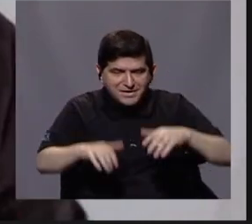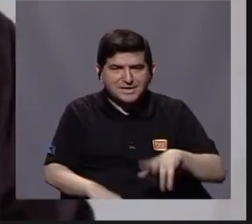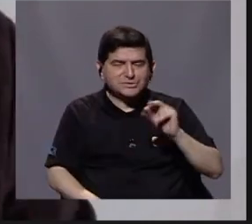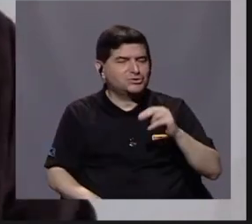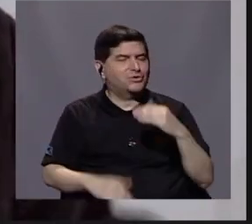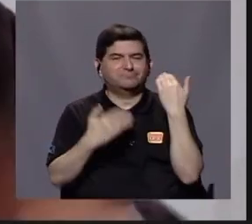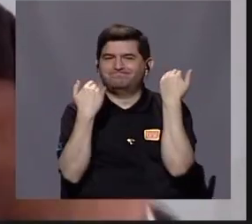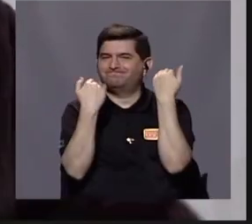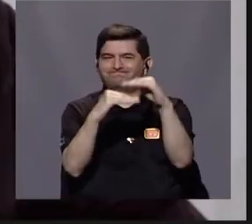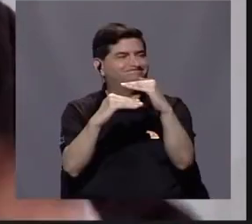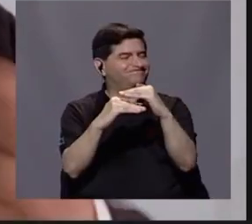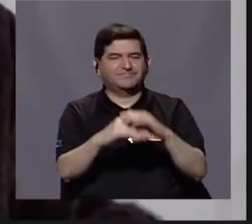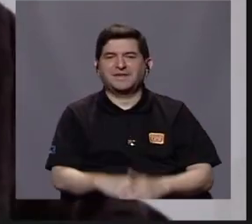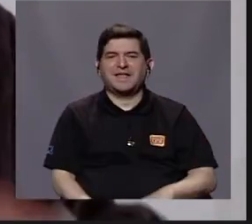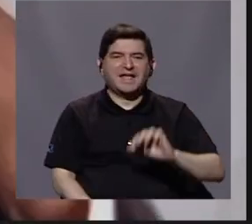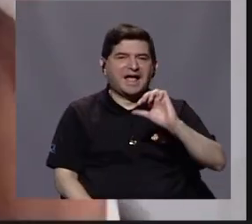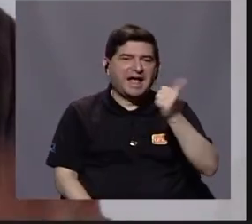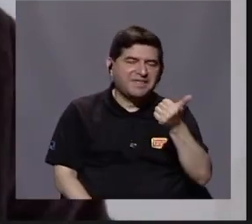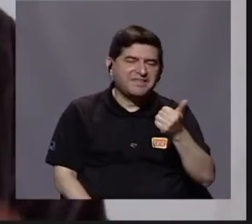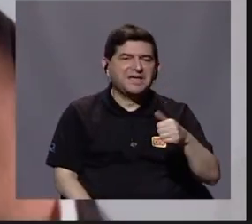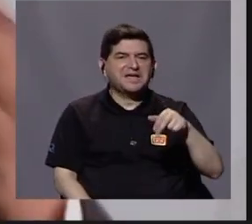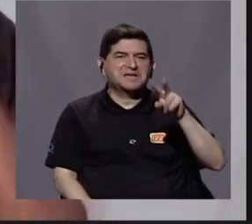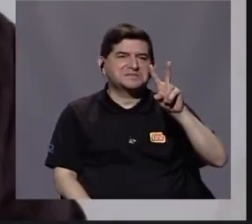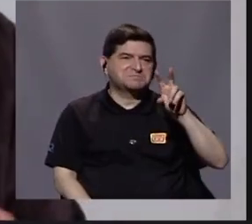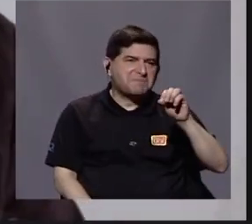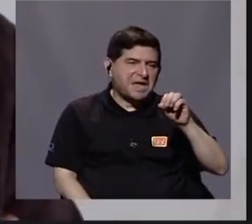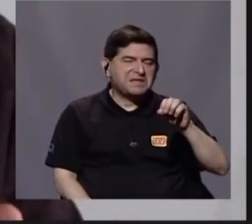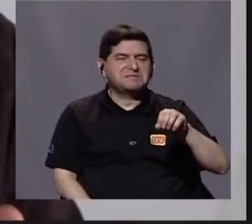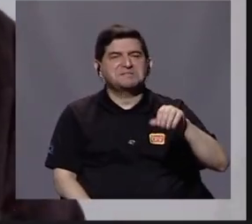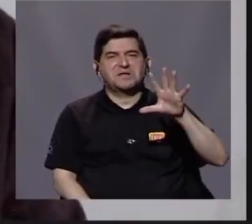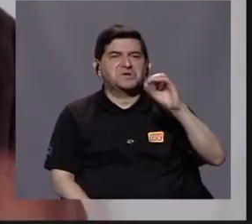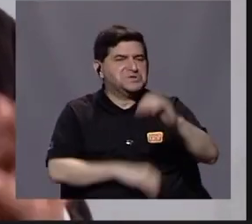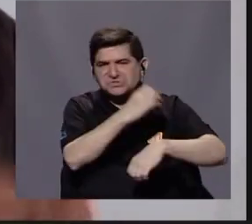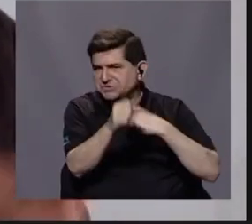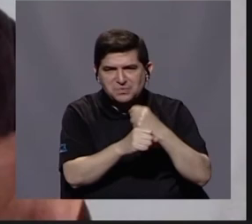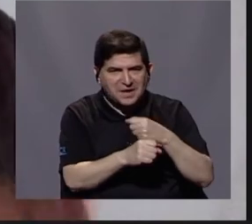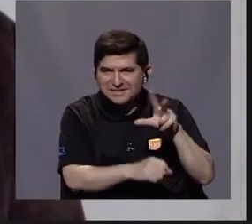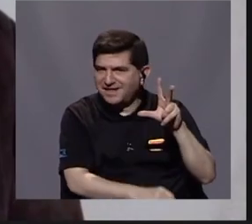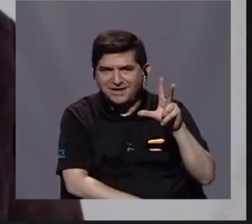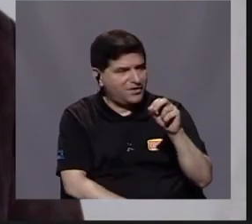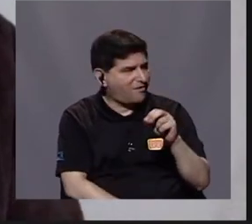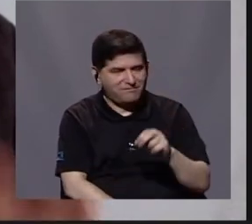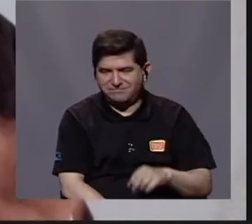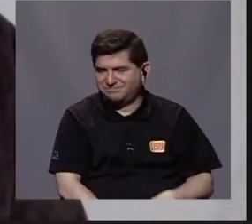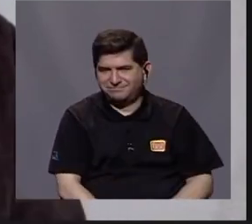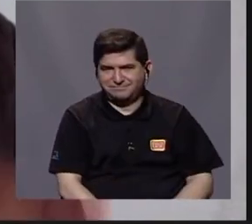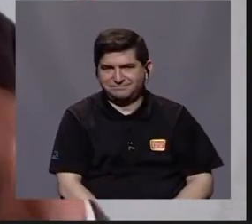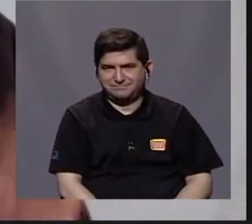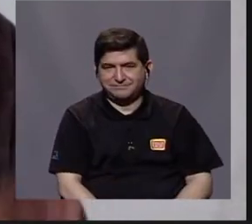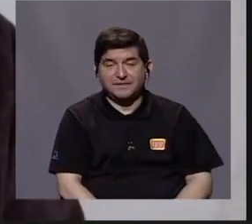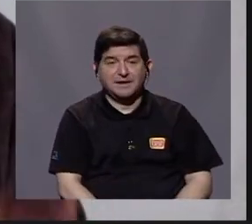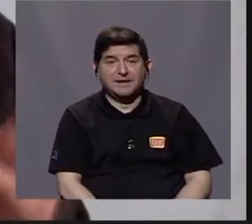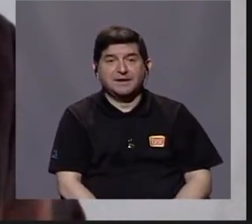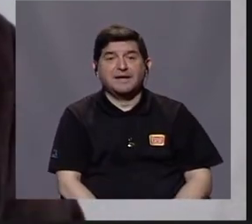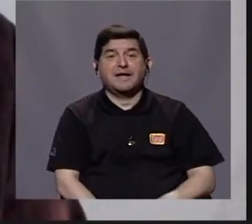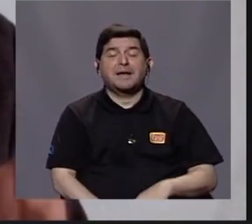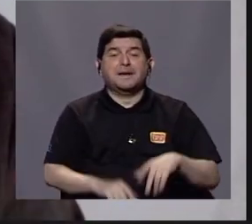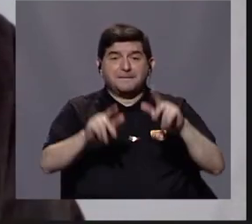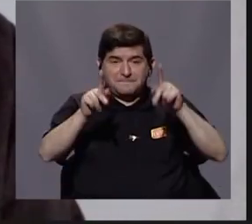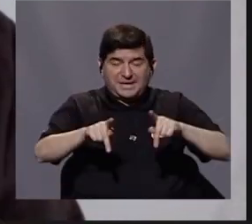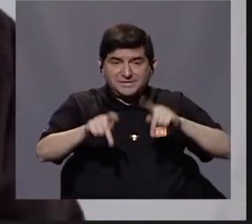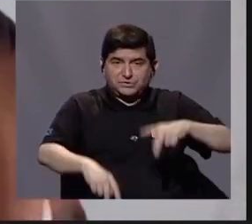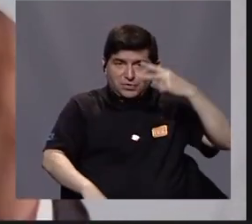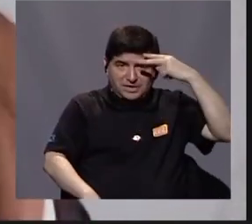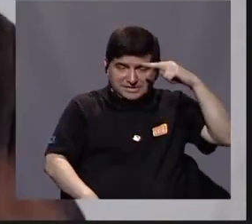circunscribe a estos 10, ni 20, ni 40, ni 50 años. Estamos hablando que la presencia mexicana en los Estados